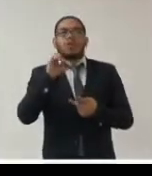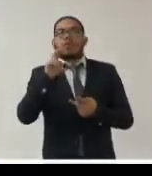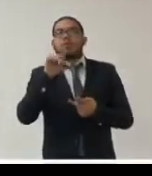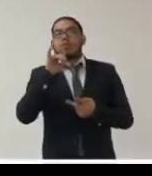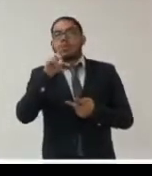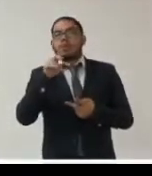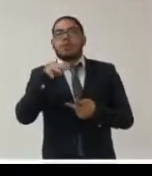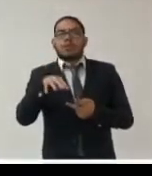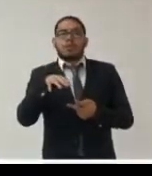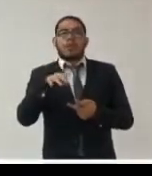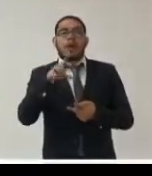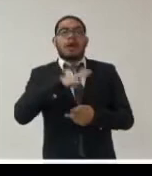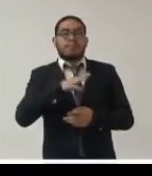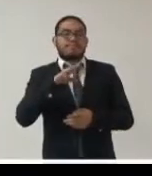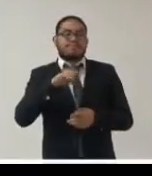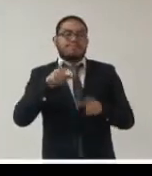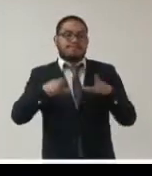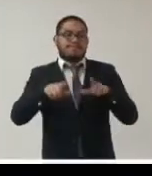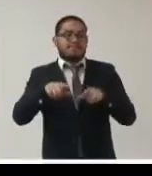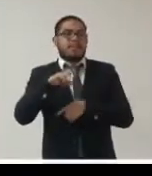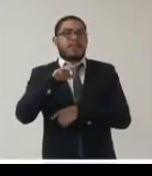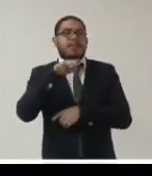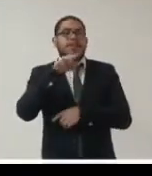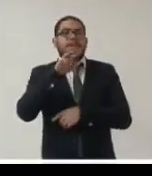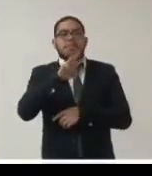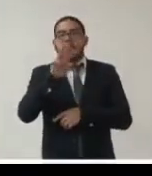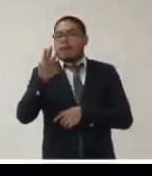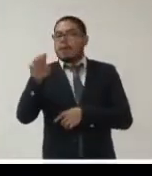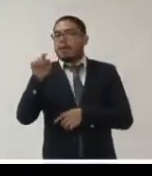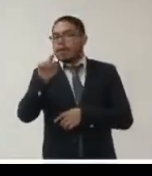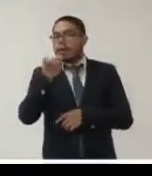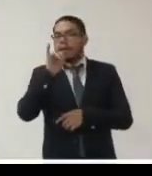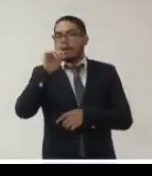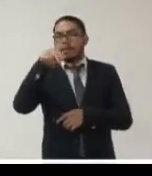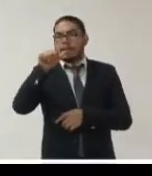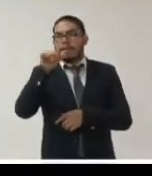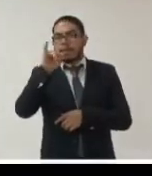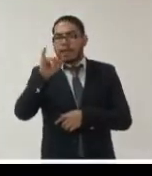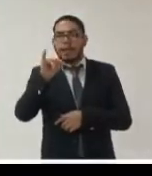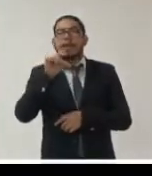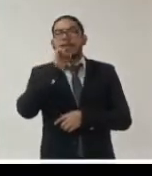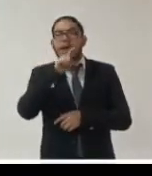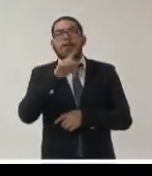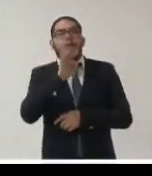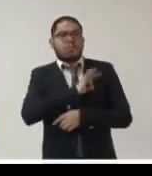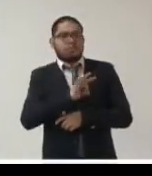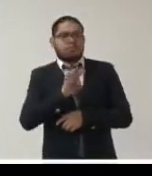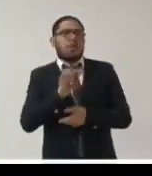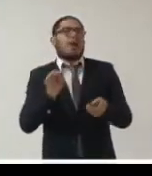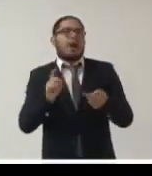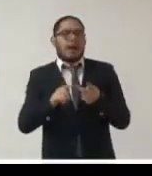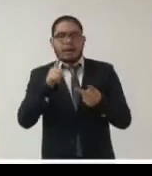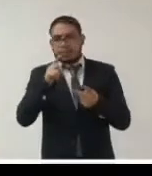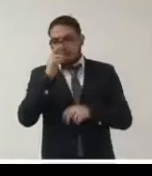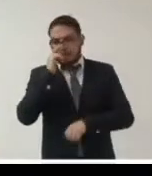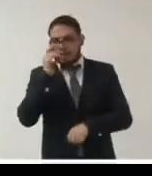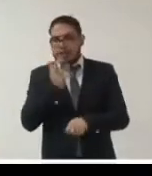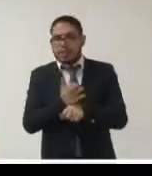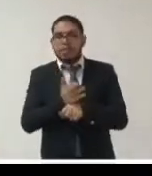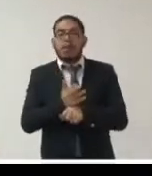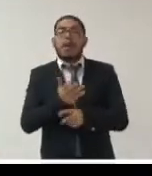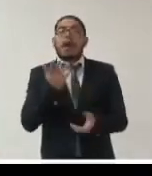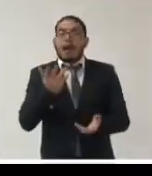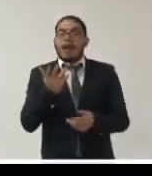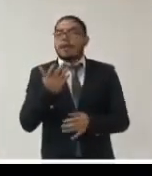localiza en la página electrónica del INAI este micrositio fue desarrollado con un sentido de responsabilidad y de